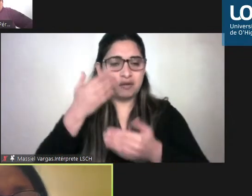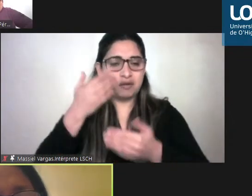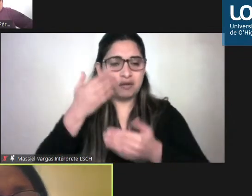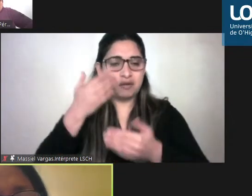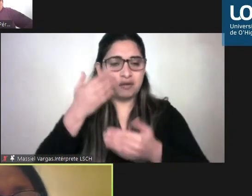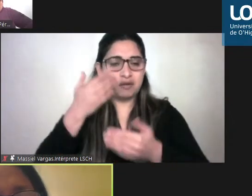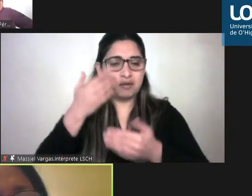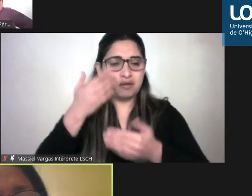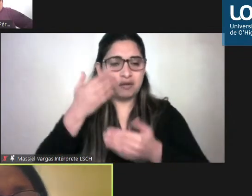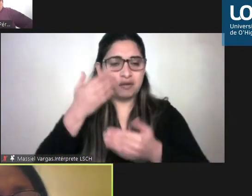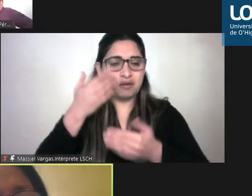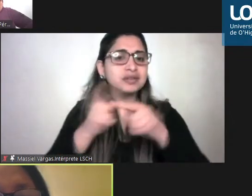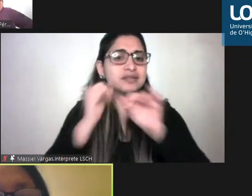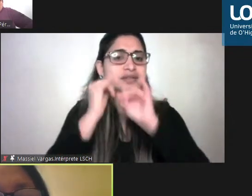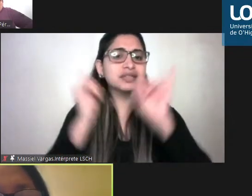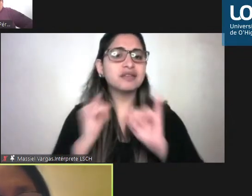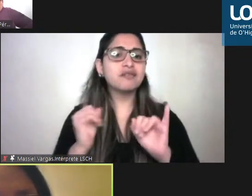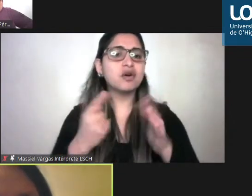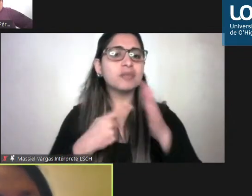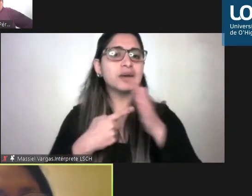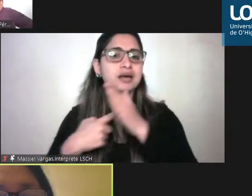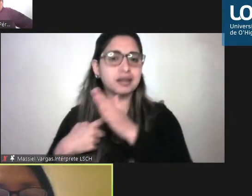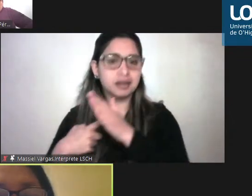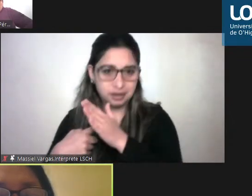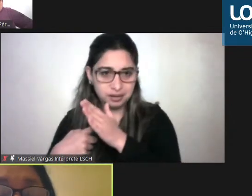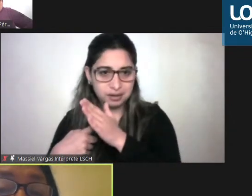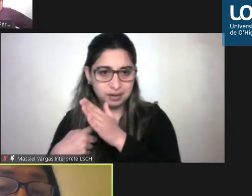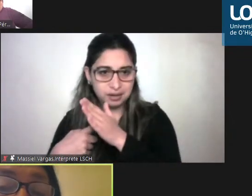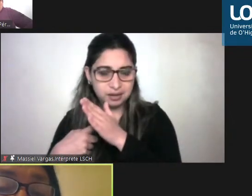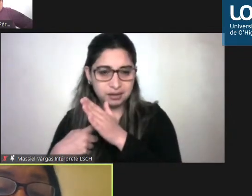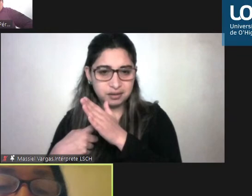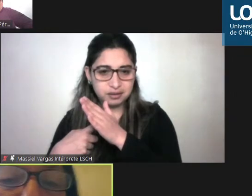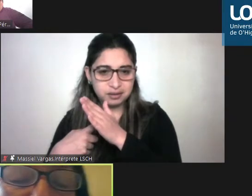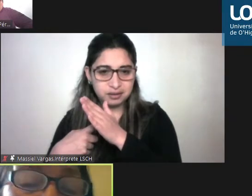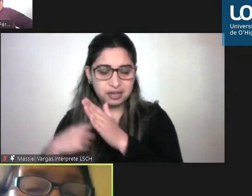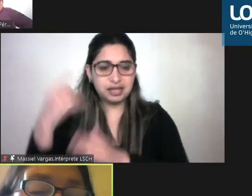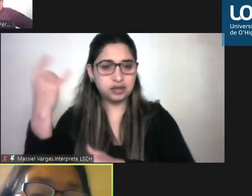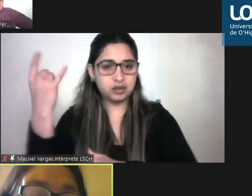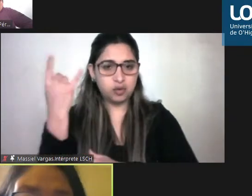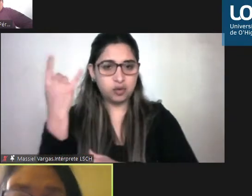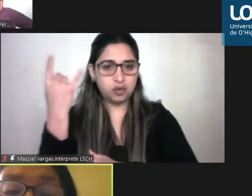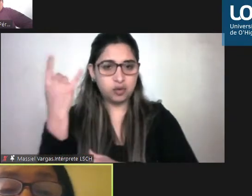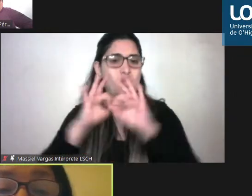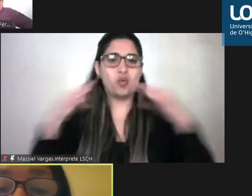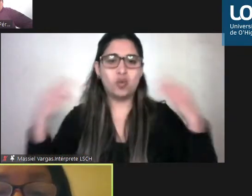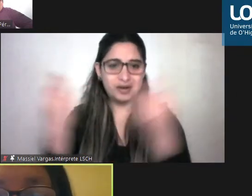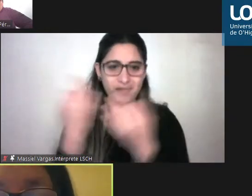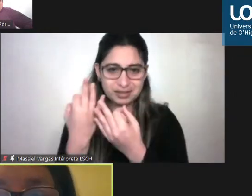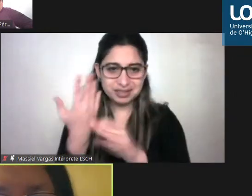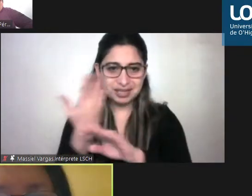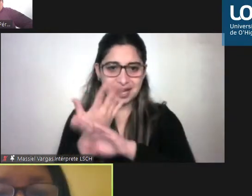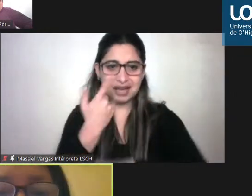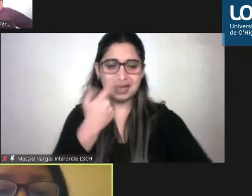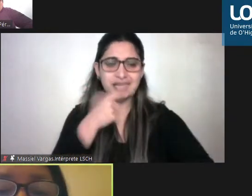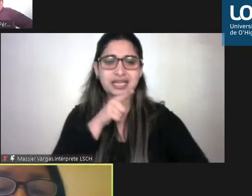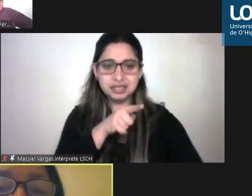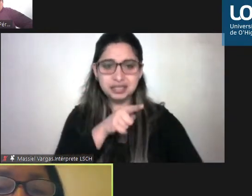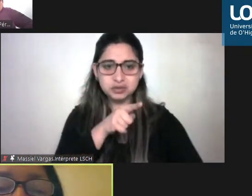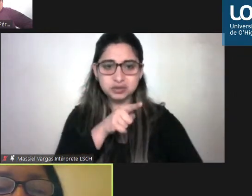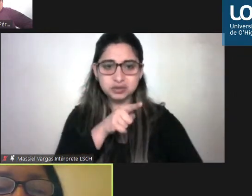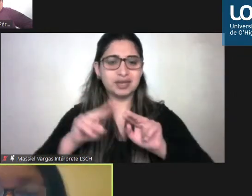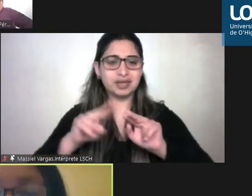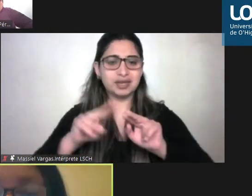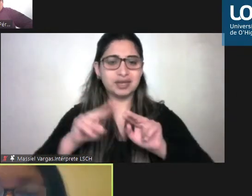distintas formas de discriminación en toda la universidad yo creo que eso va a ir haciendo que las